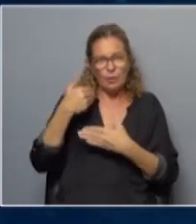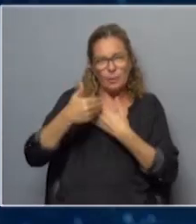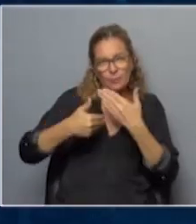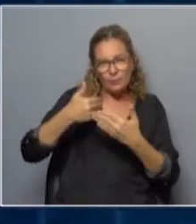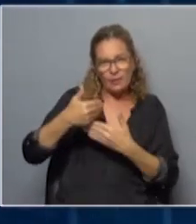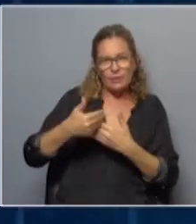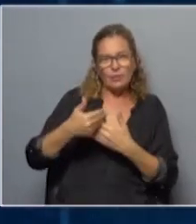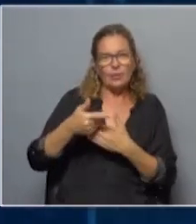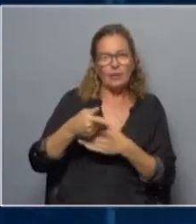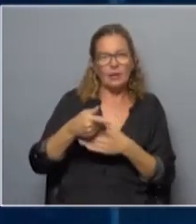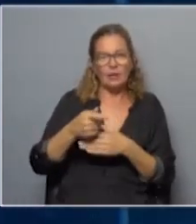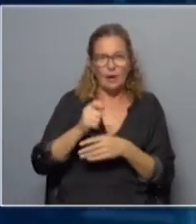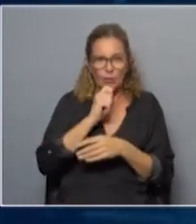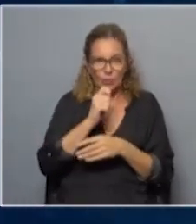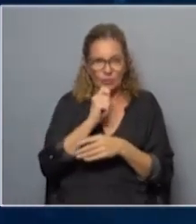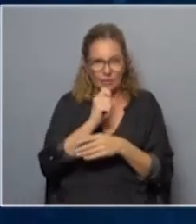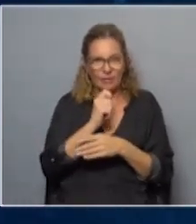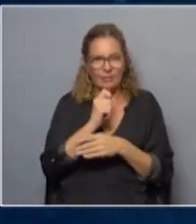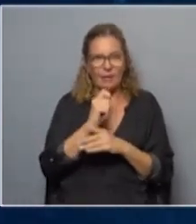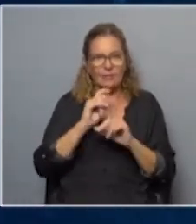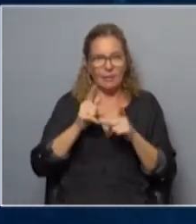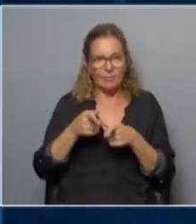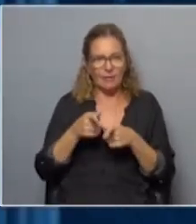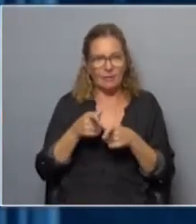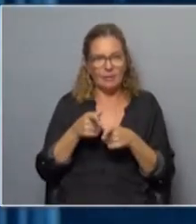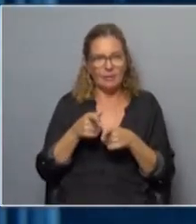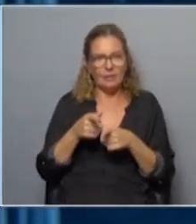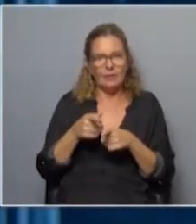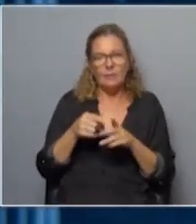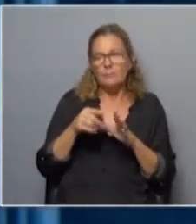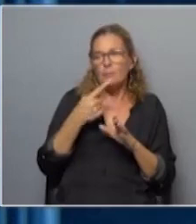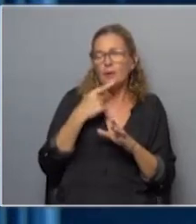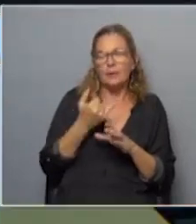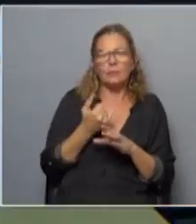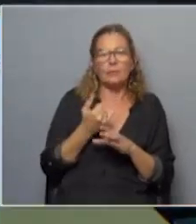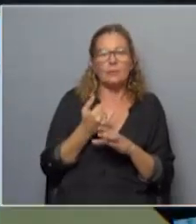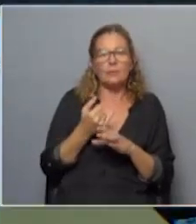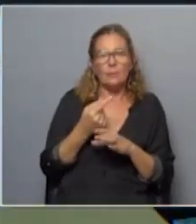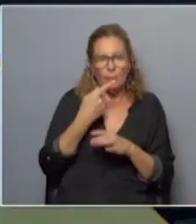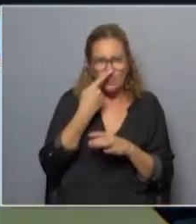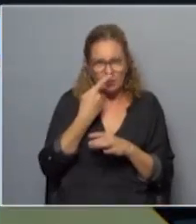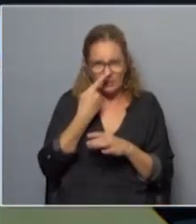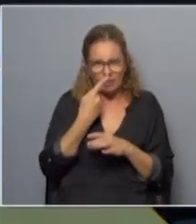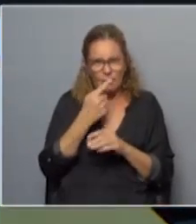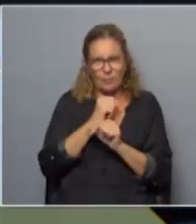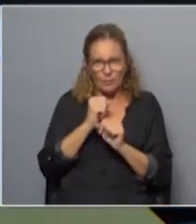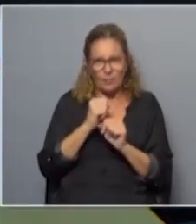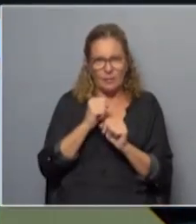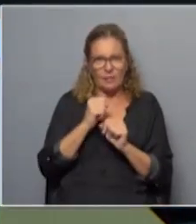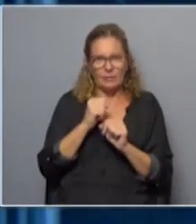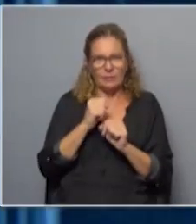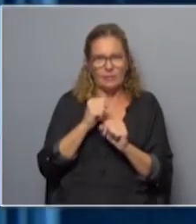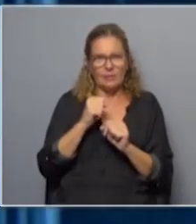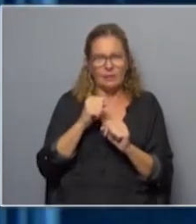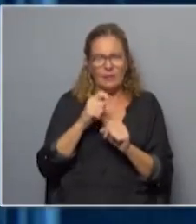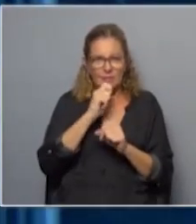elaboración de las noticias y de elaboración y de construcción de la agenda que sería muy interesante poder explorar un poco más